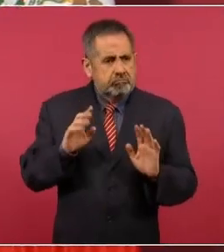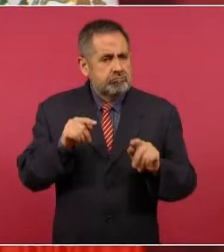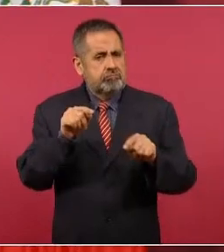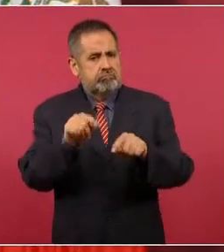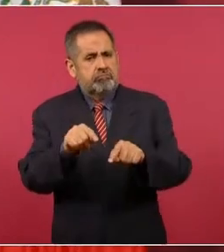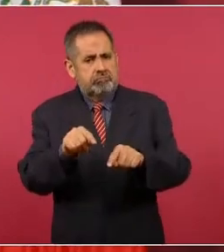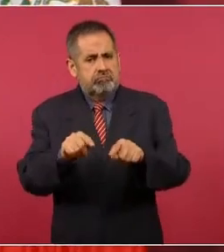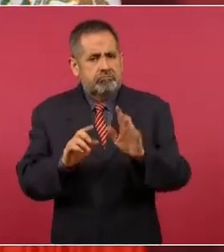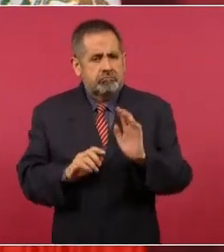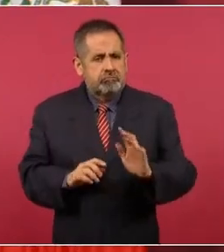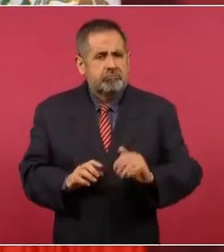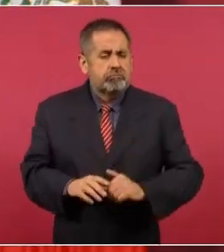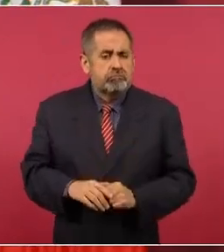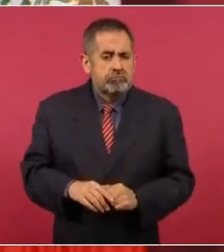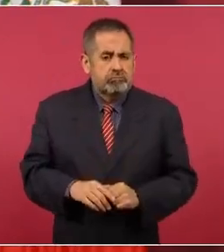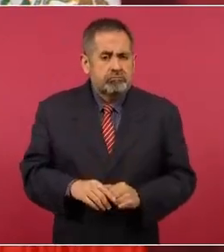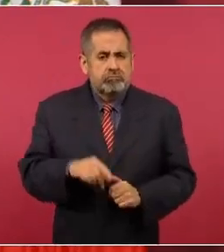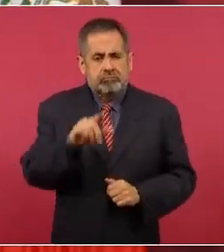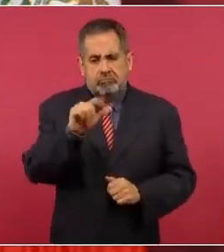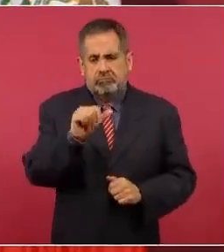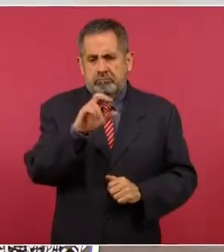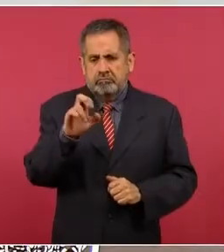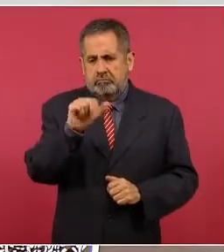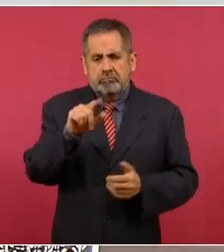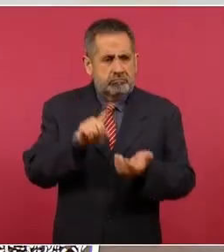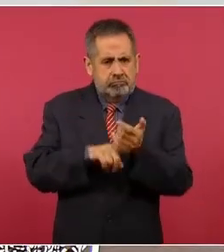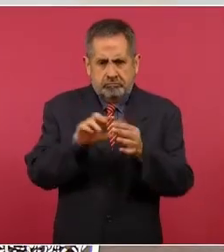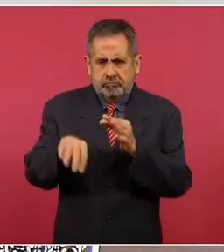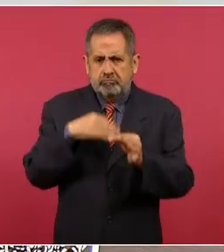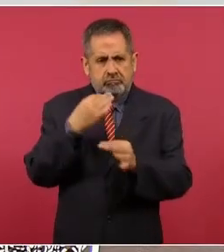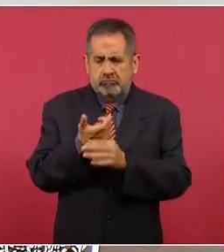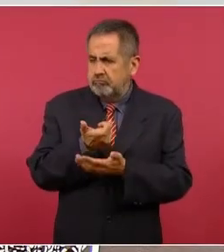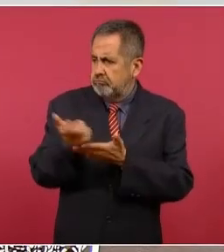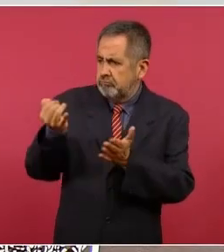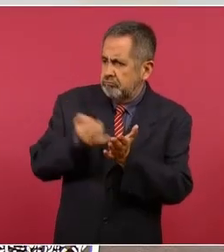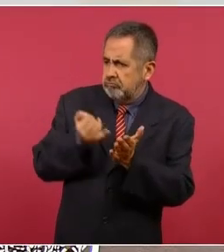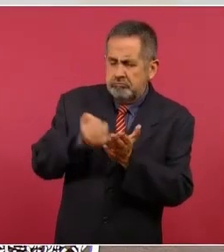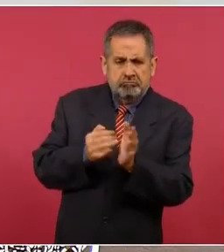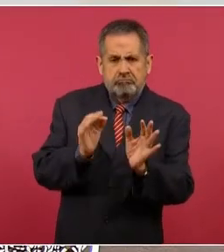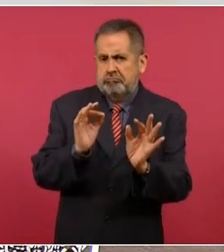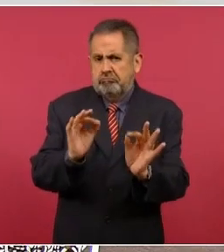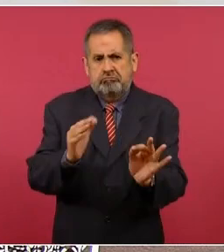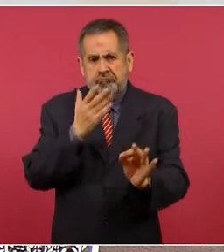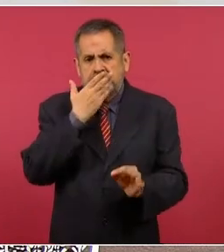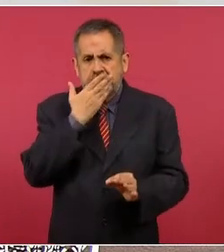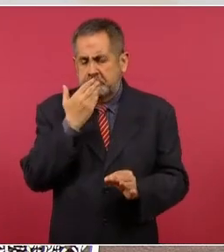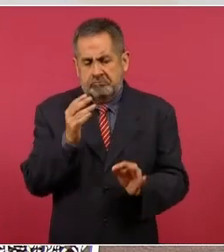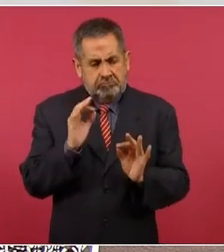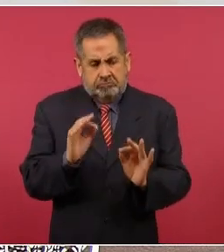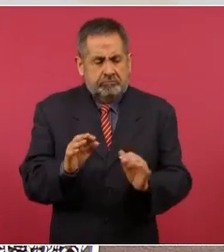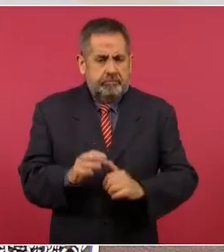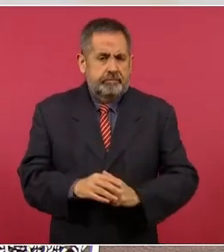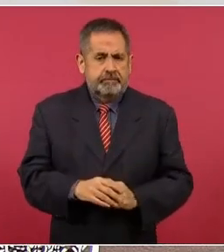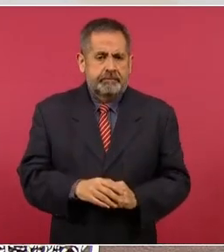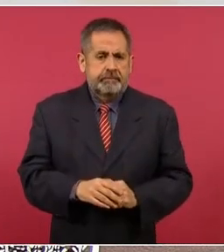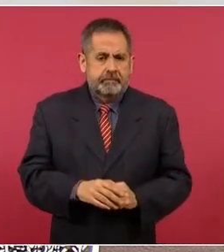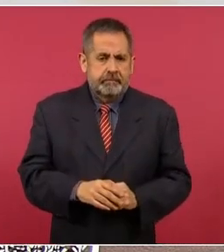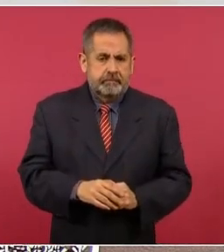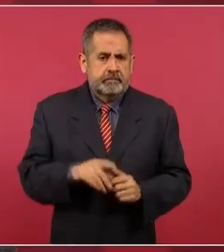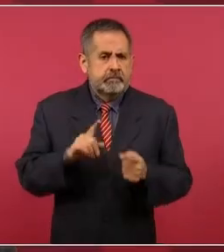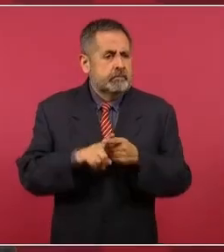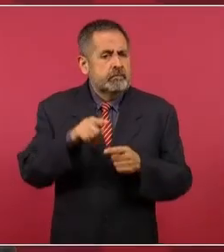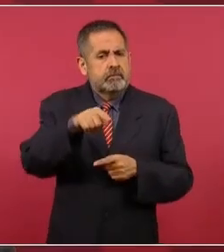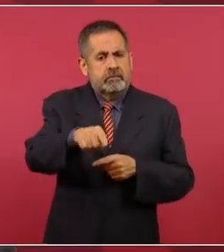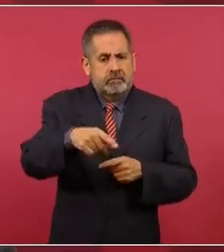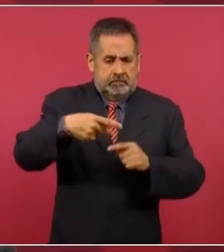está al corriente del pago de sus impuestos y es capital